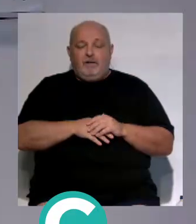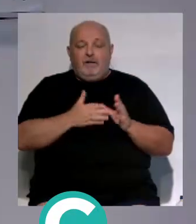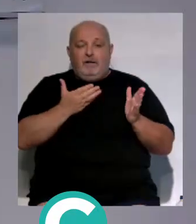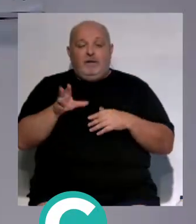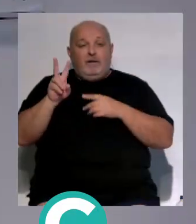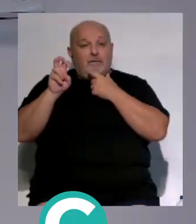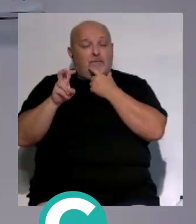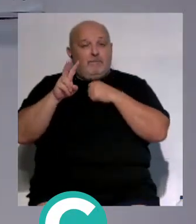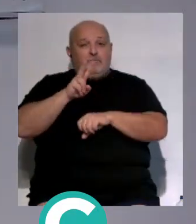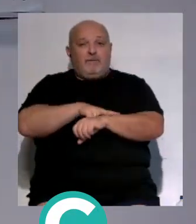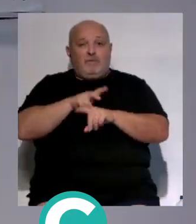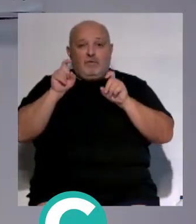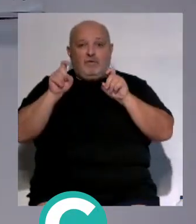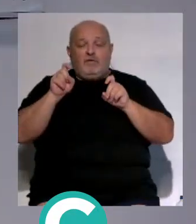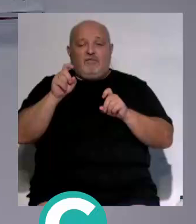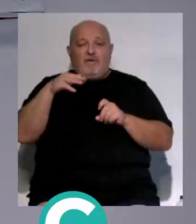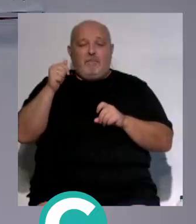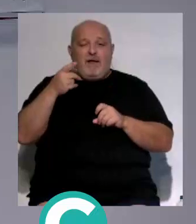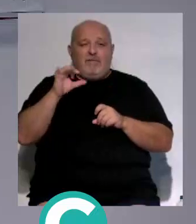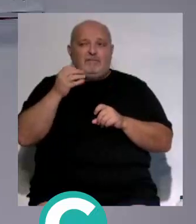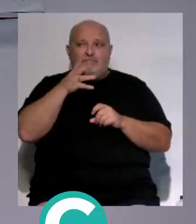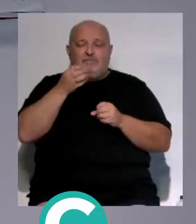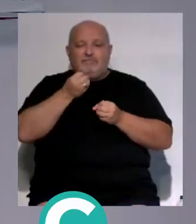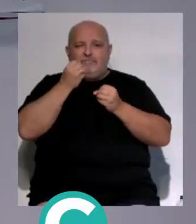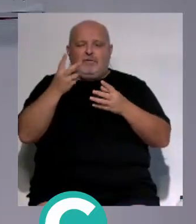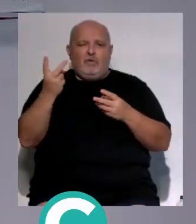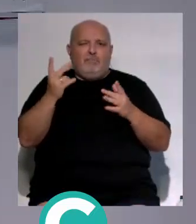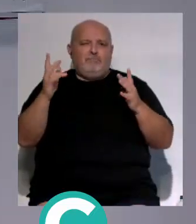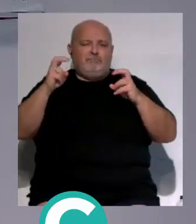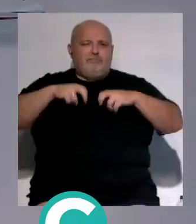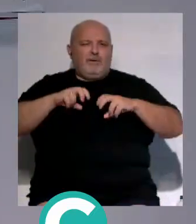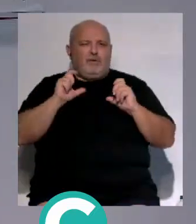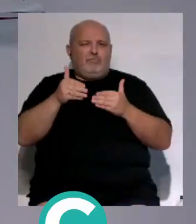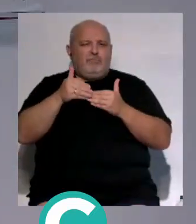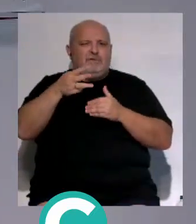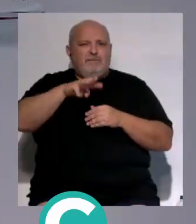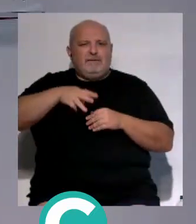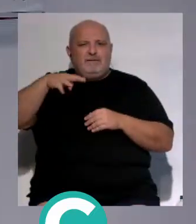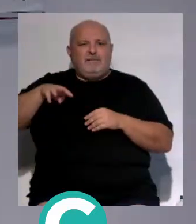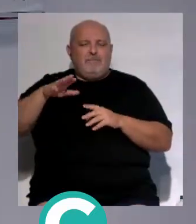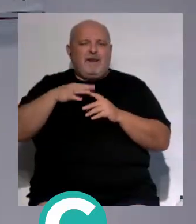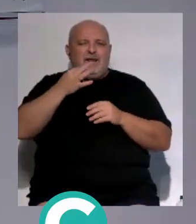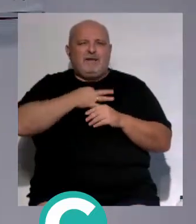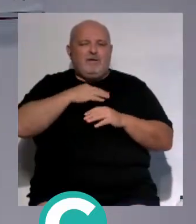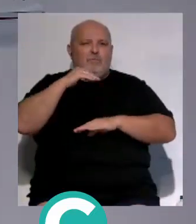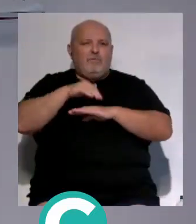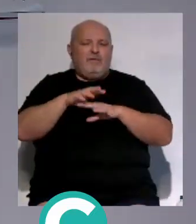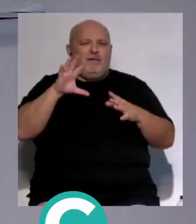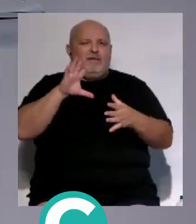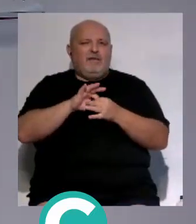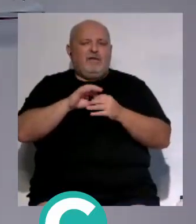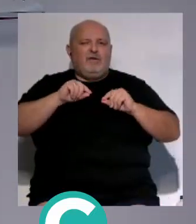Seguimos. La delegada de Educación y Flampa Gades han anunciado que mantendrán reuniones trimestrales para garantizar el cumplimiento